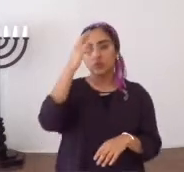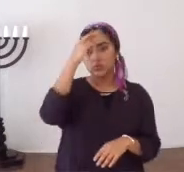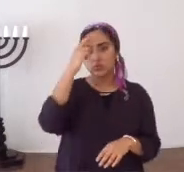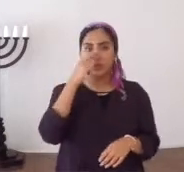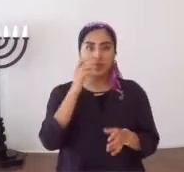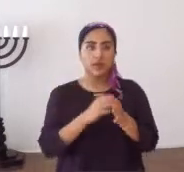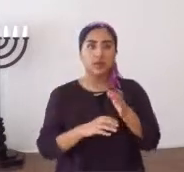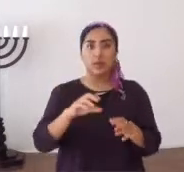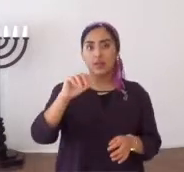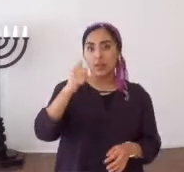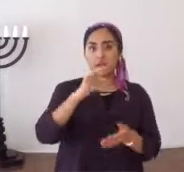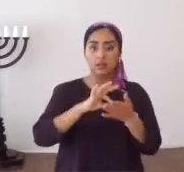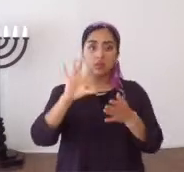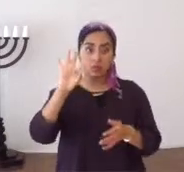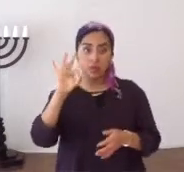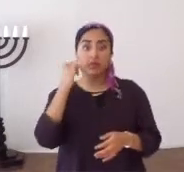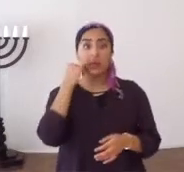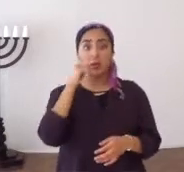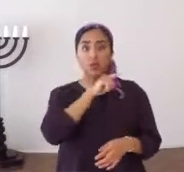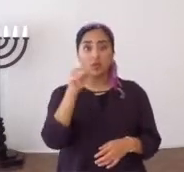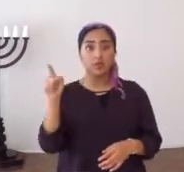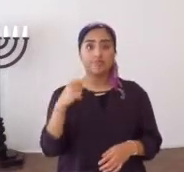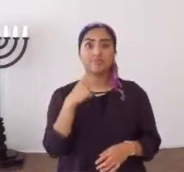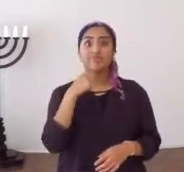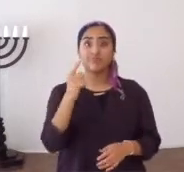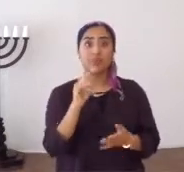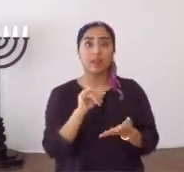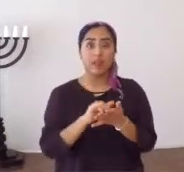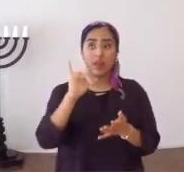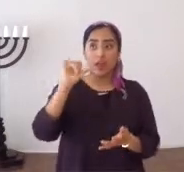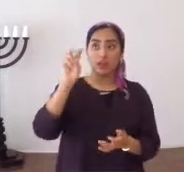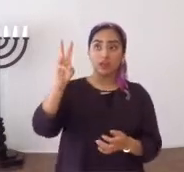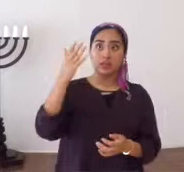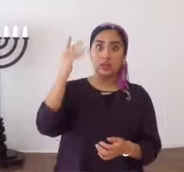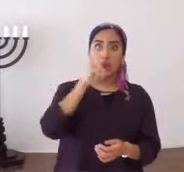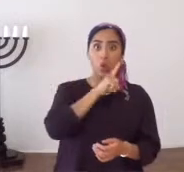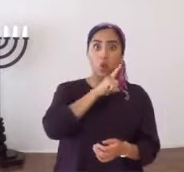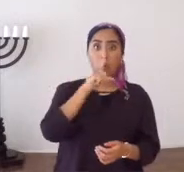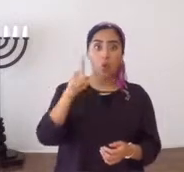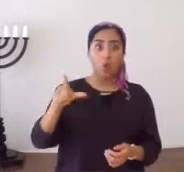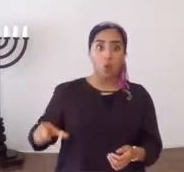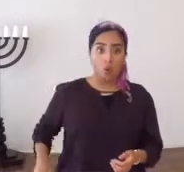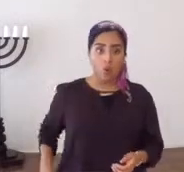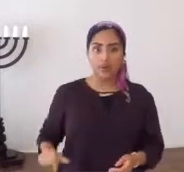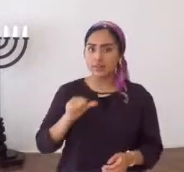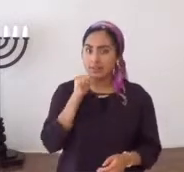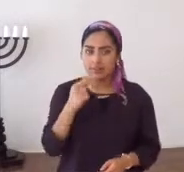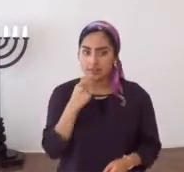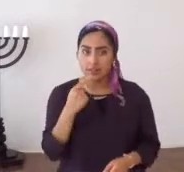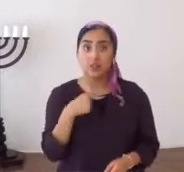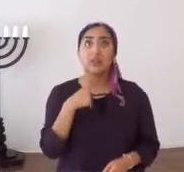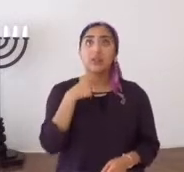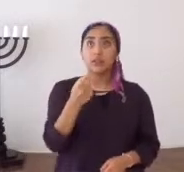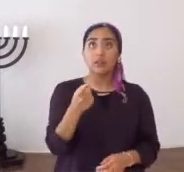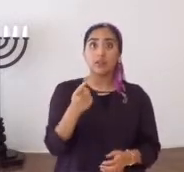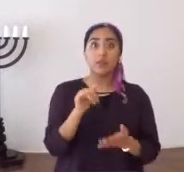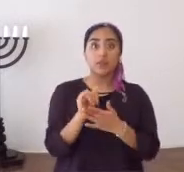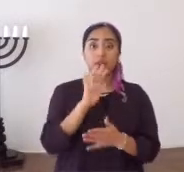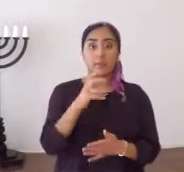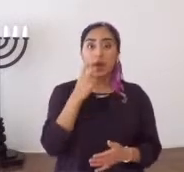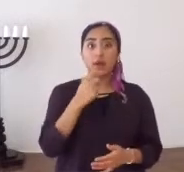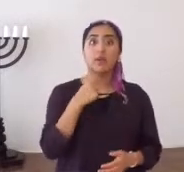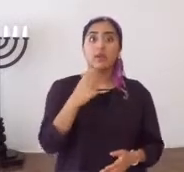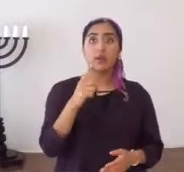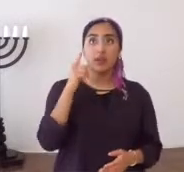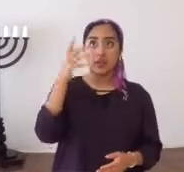en romanos 10.9 dice, que si confesares con tu boca, que Yahshua es el Adón, es el Señor. No dice que si confesares